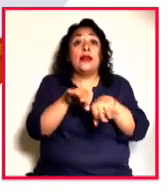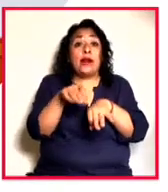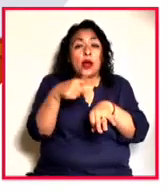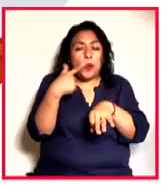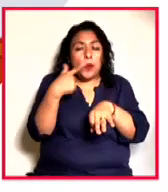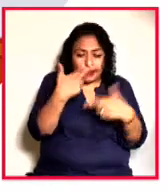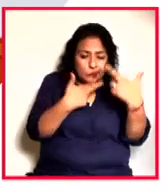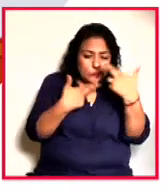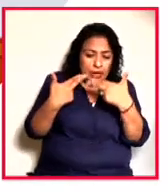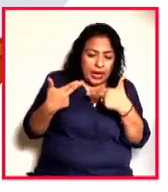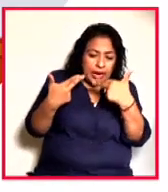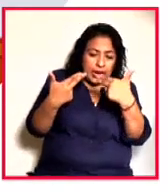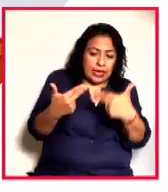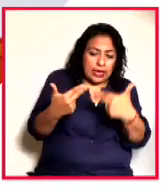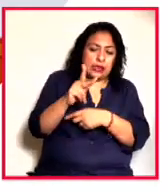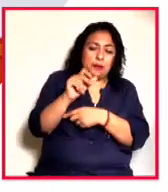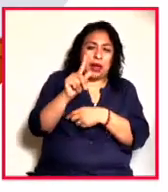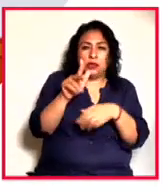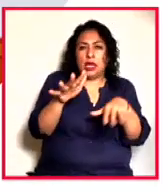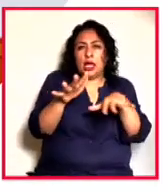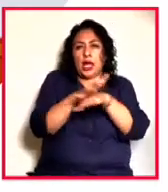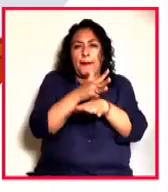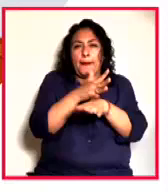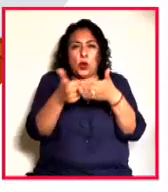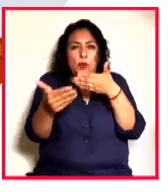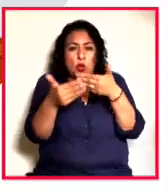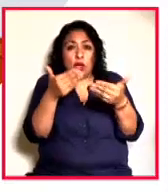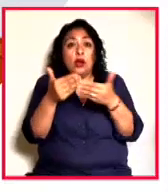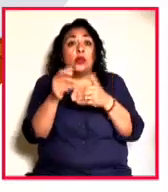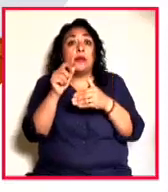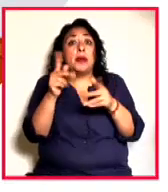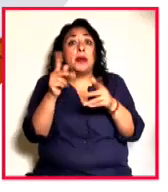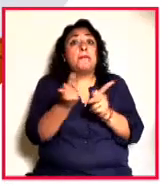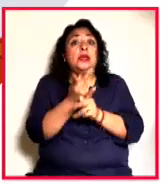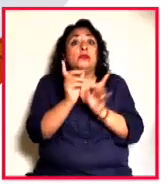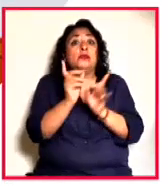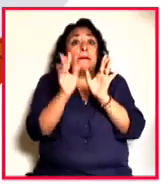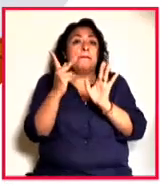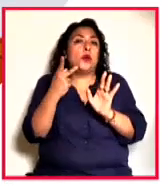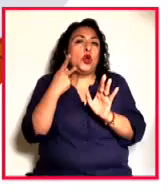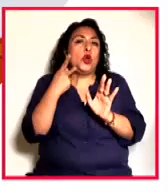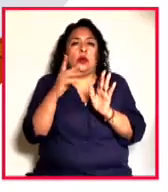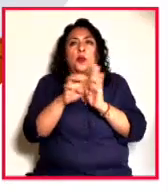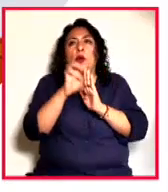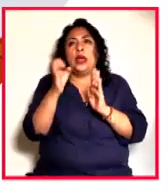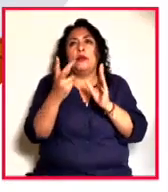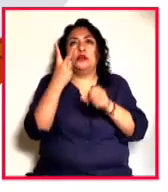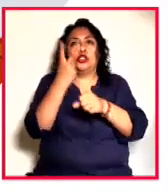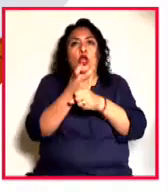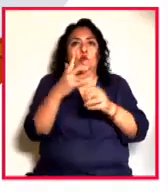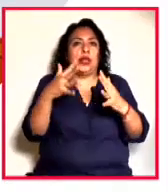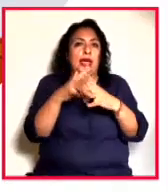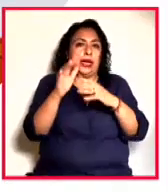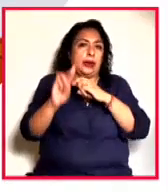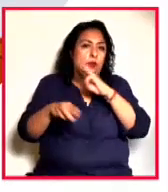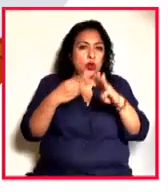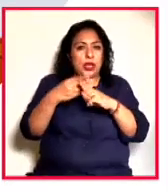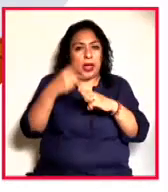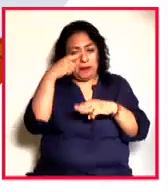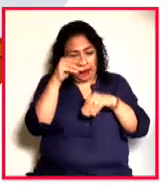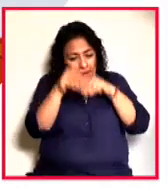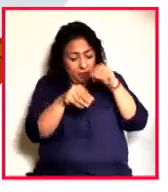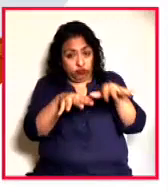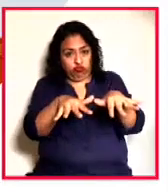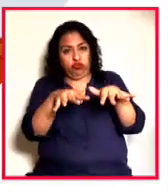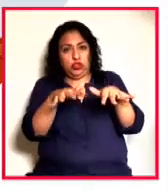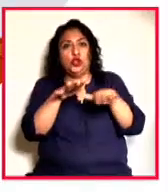la herencia plástica de las vanguardias y los hechos políticos más recientes, como la Segunda Guerra Mundial, para crear obras de gran impacto